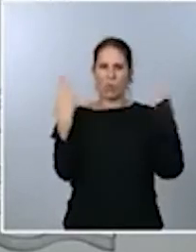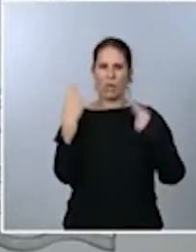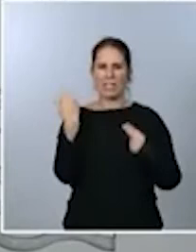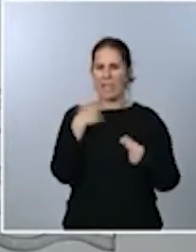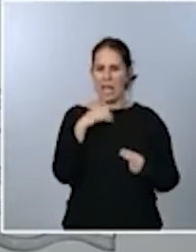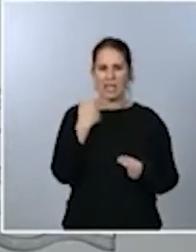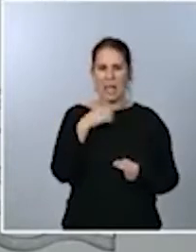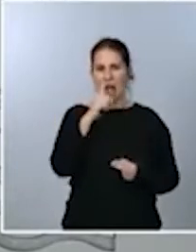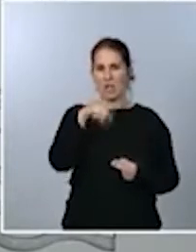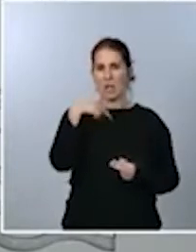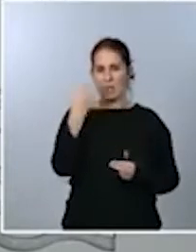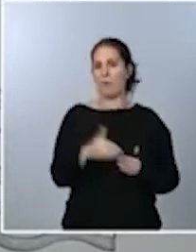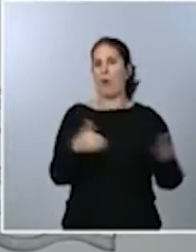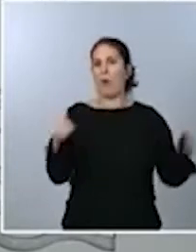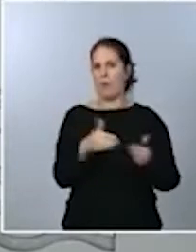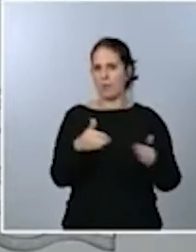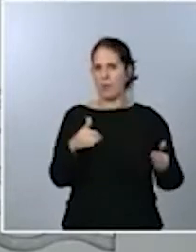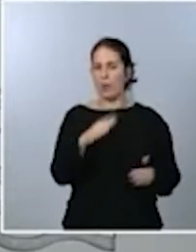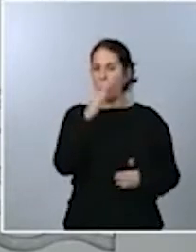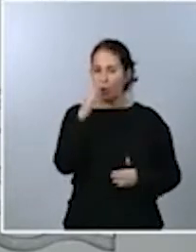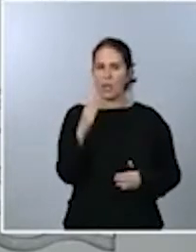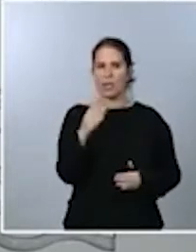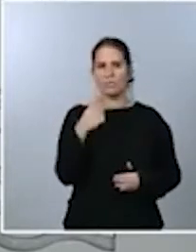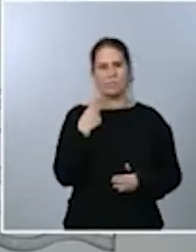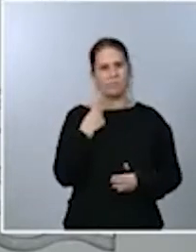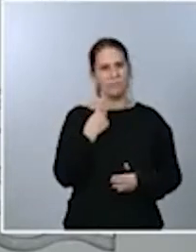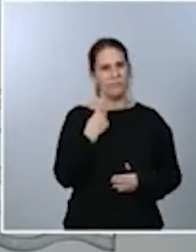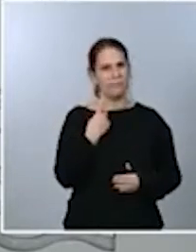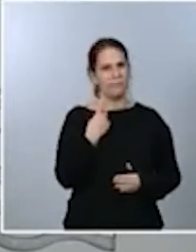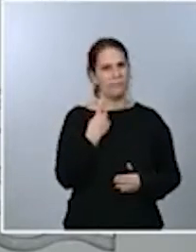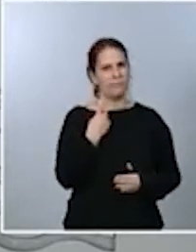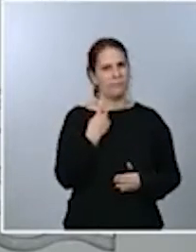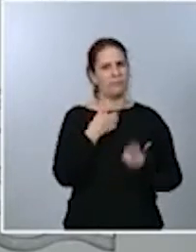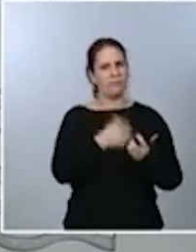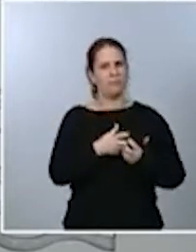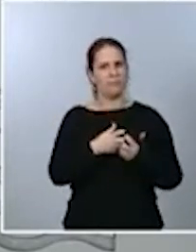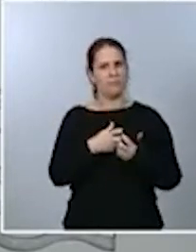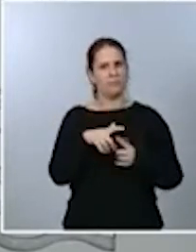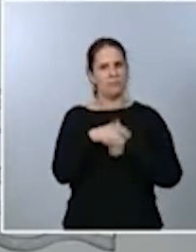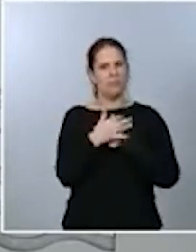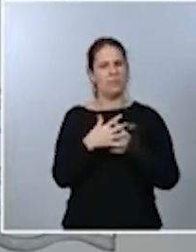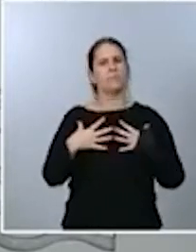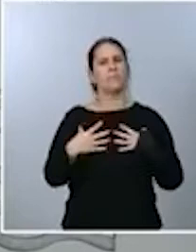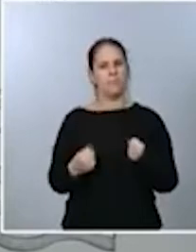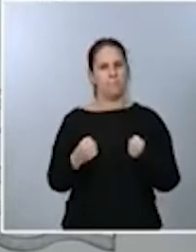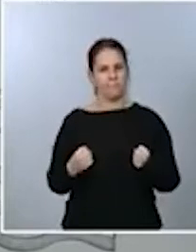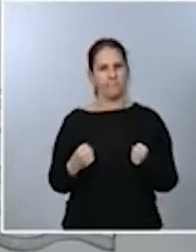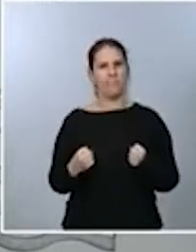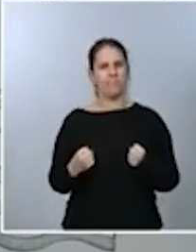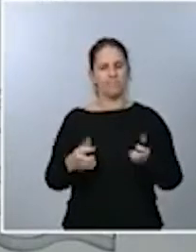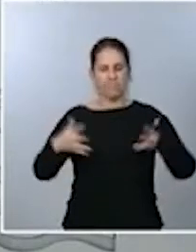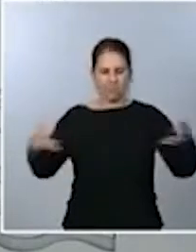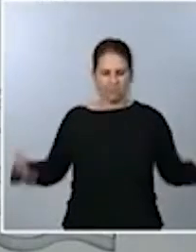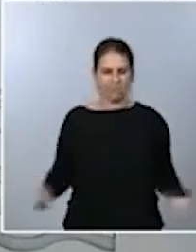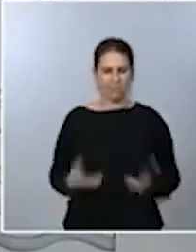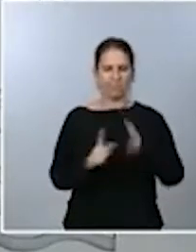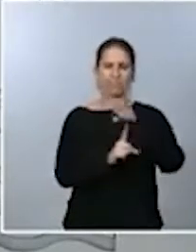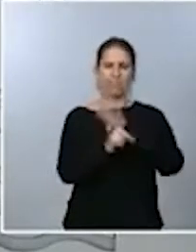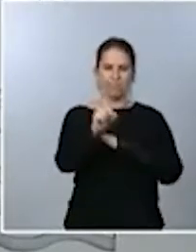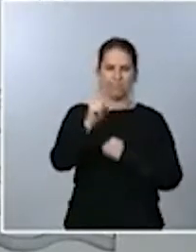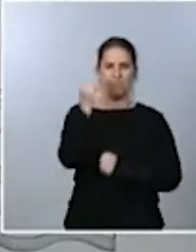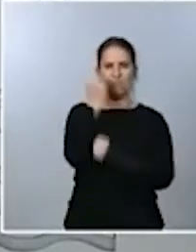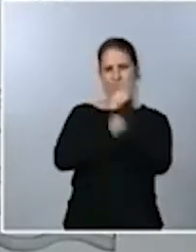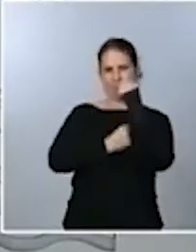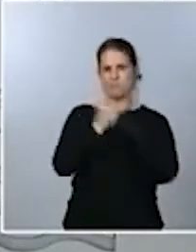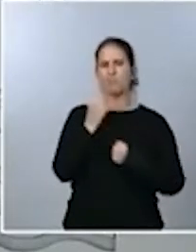año porque son imprescindibles para combatir la situación sanitaria, para impulsar el crecimiento económico y para dar